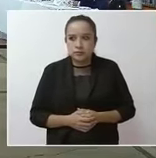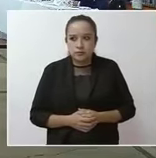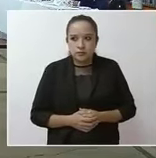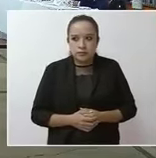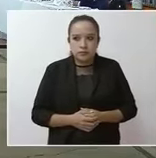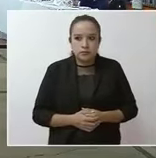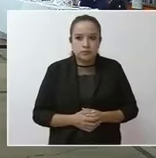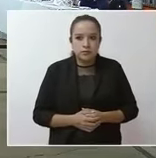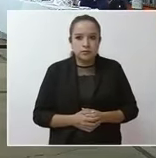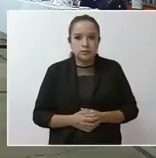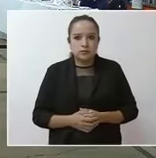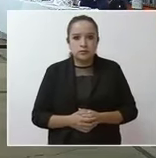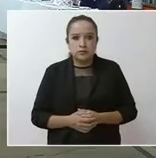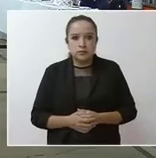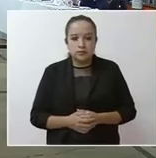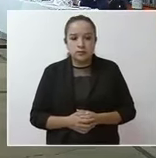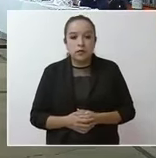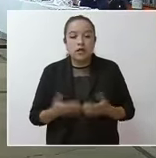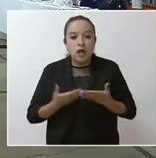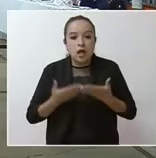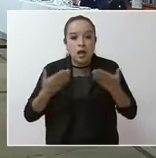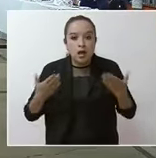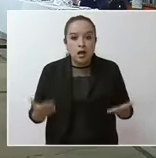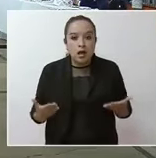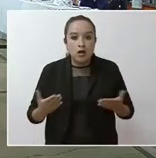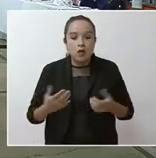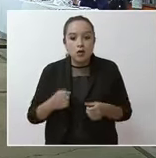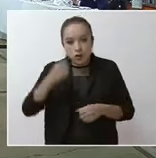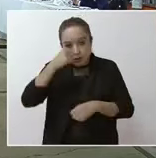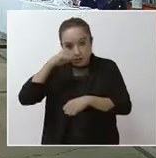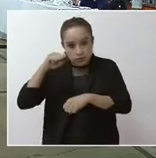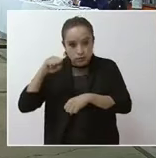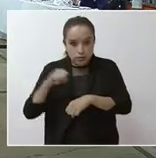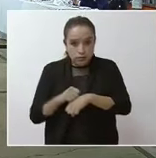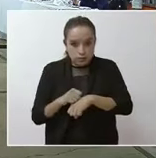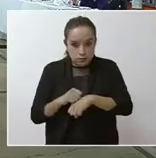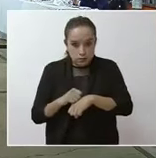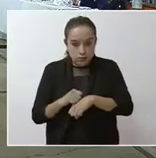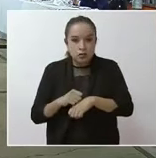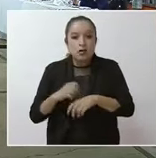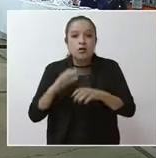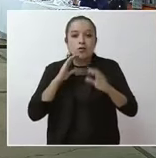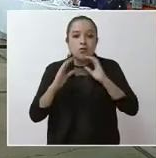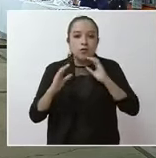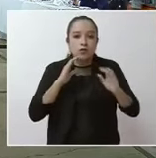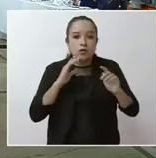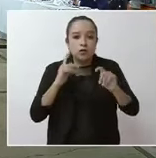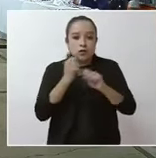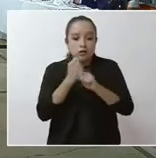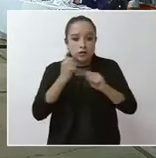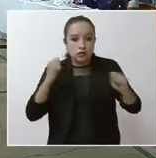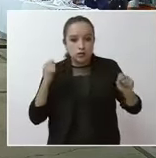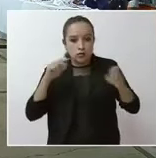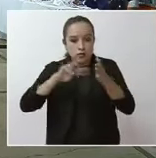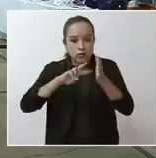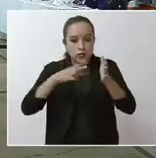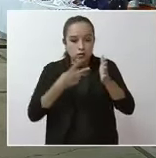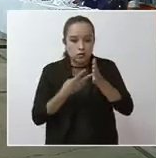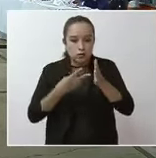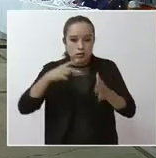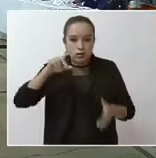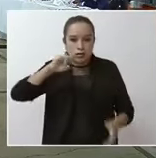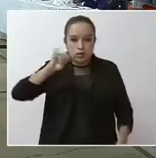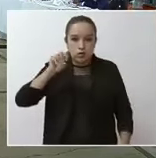Acto seguido, toma la palabra el Secretario de Comunicaciones y Transportes, Ingeniero Jorge